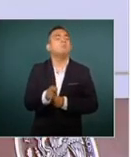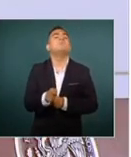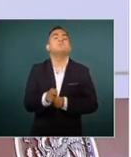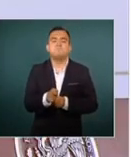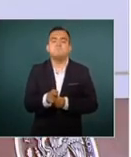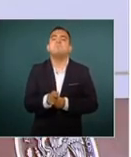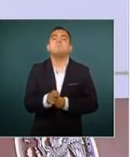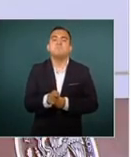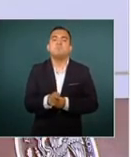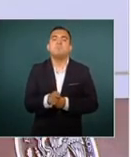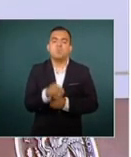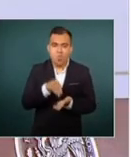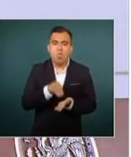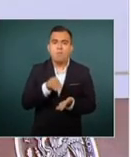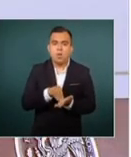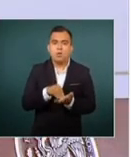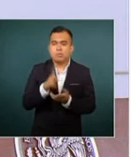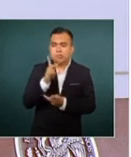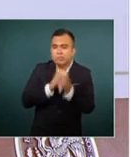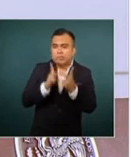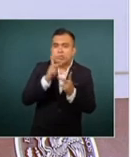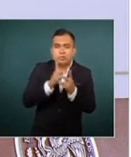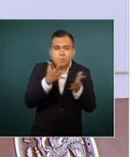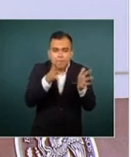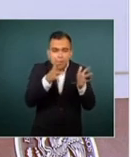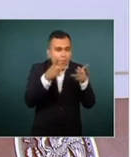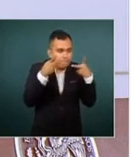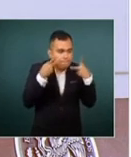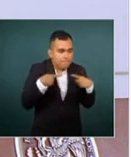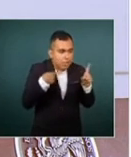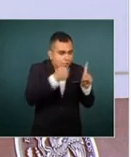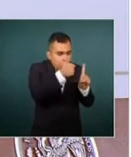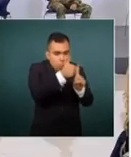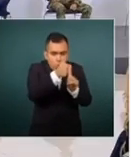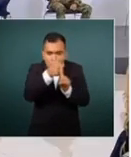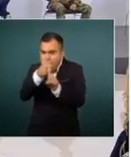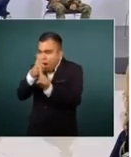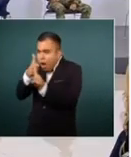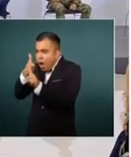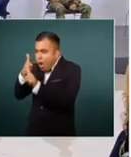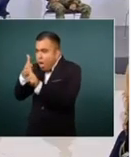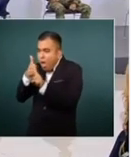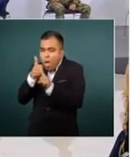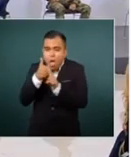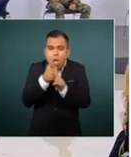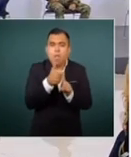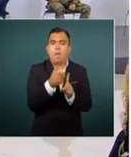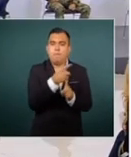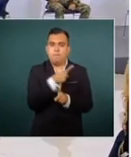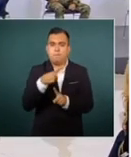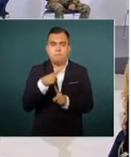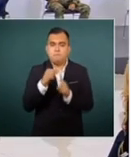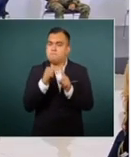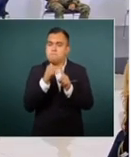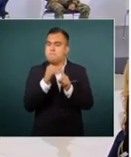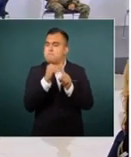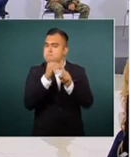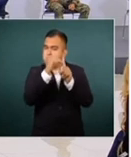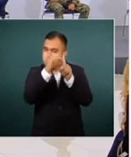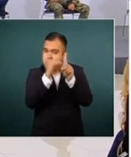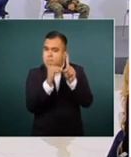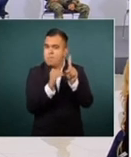nivel de endeudamiento per cápita, es decir, la deuda por cada habitante jalisciense está muy por debajo de la media nacional. Hemos mantenido una